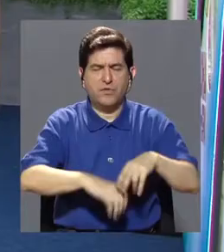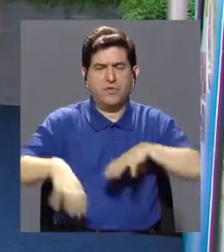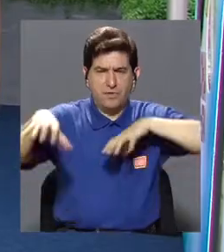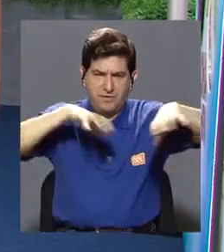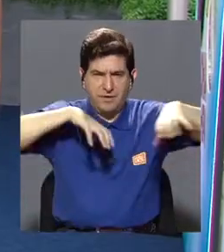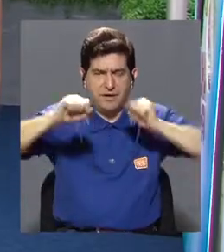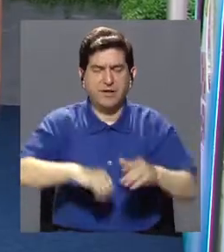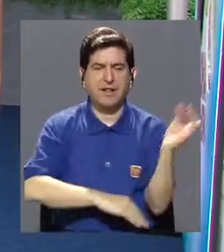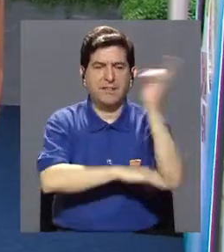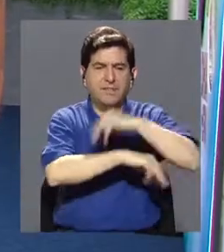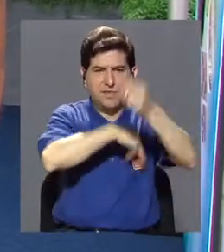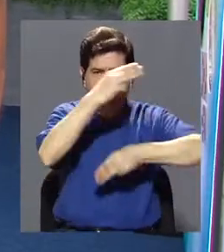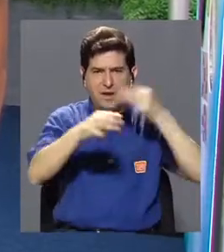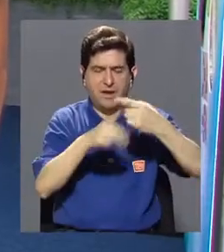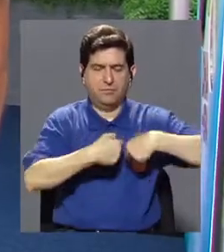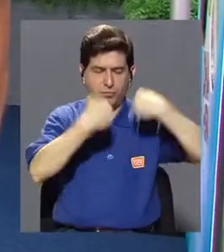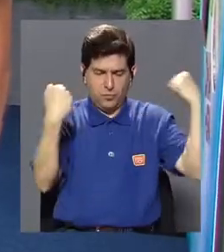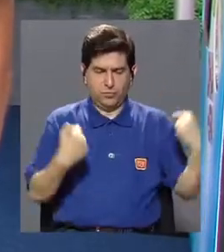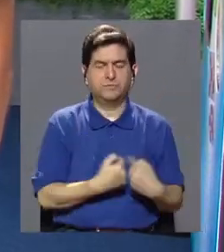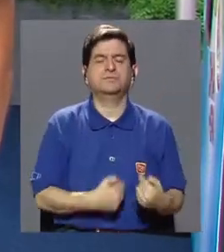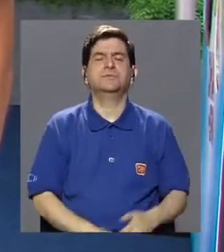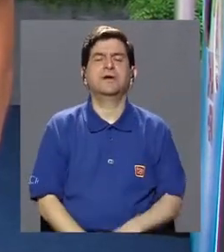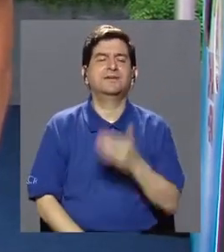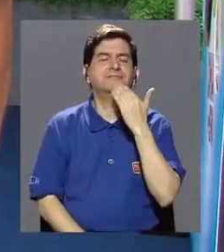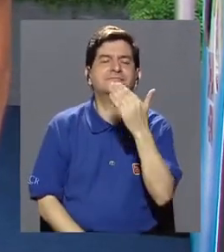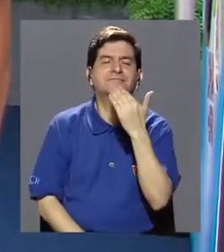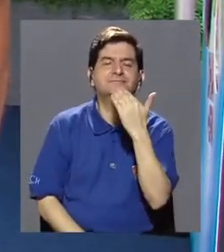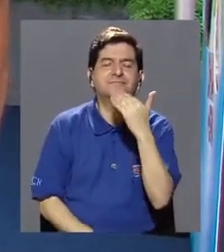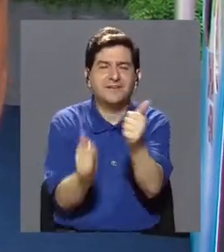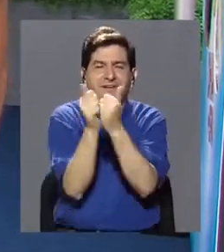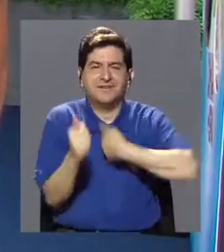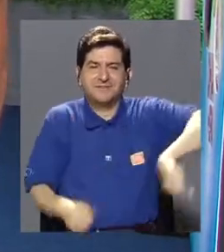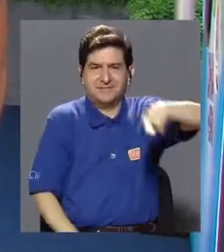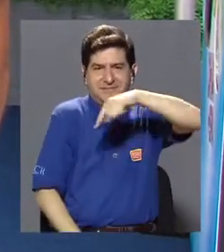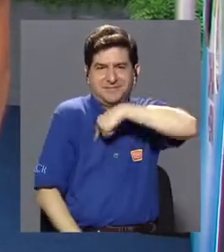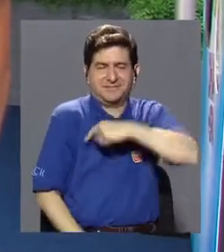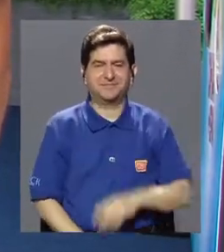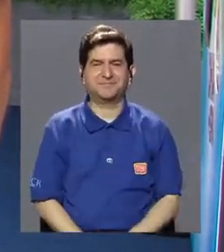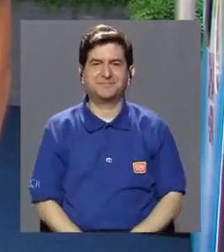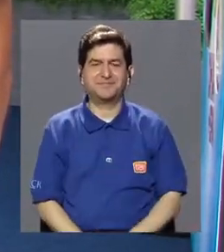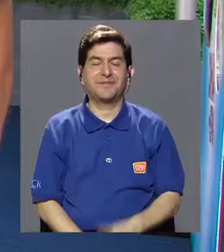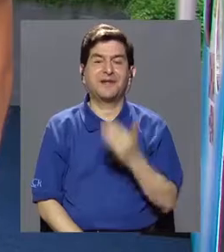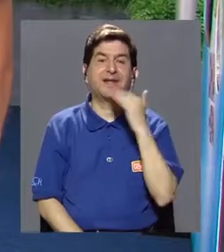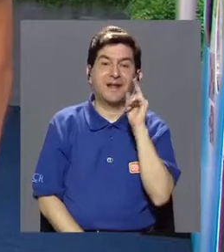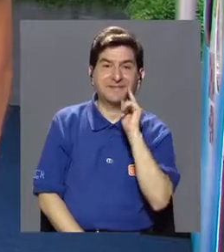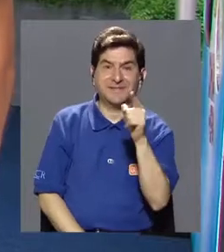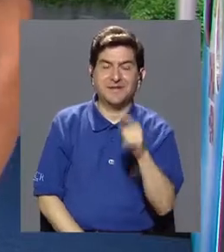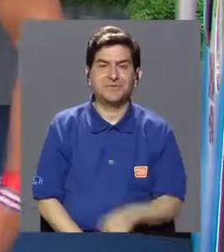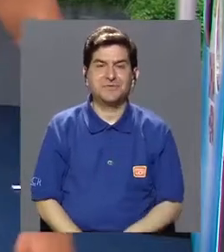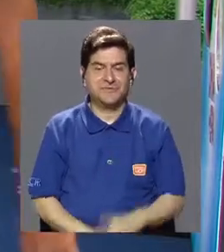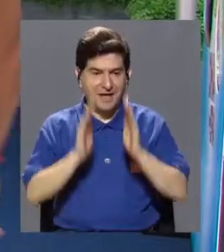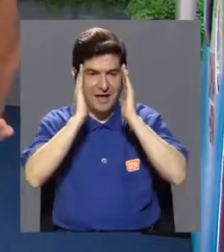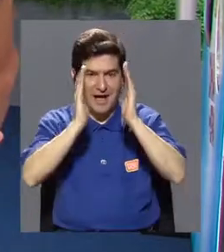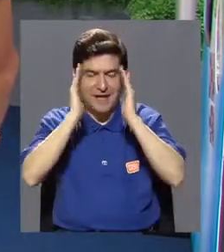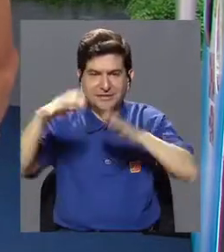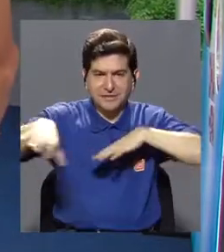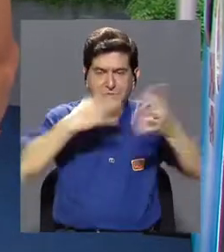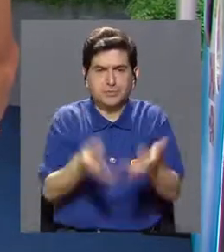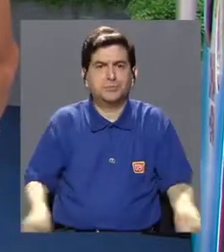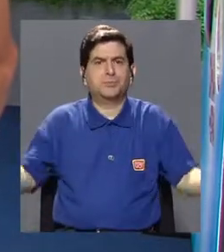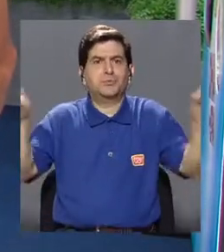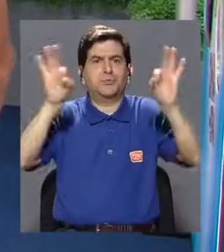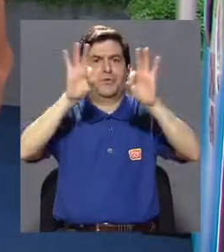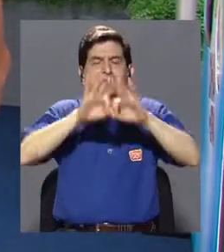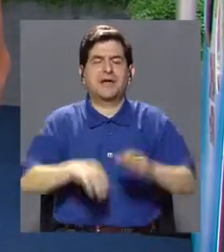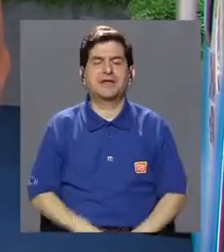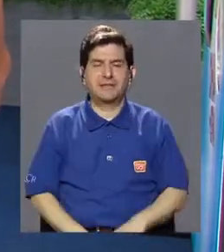maratonista nacional, en esta actividad del Día Mundial del Corazón. Muchas gracias por estar con nosotros. Sí, muchas gracias a ustedes por estar